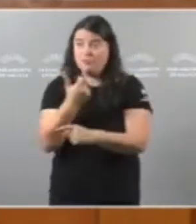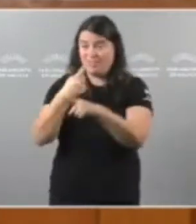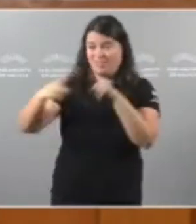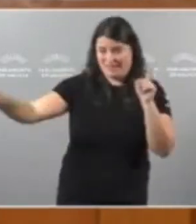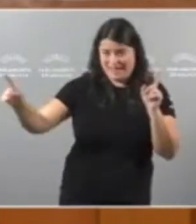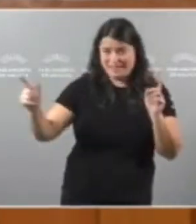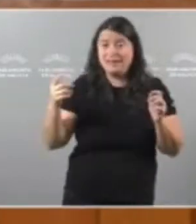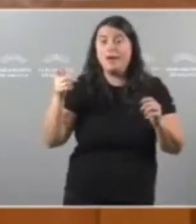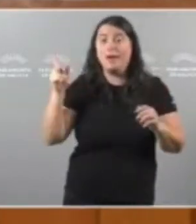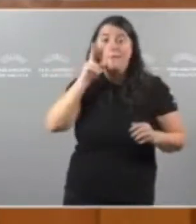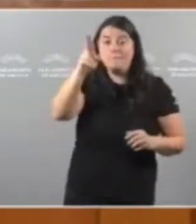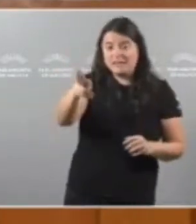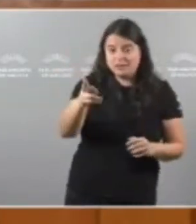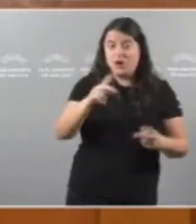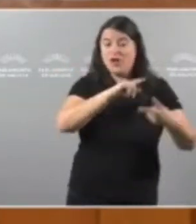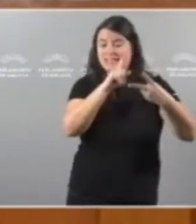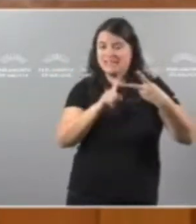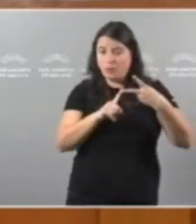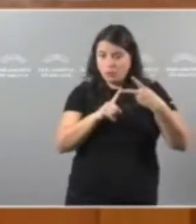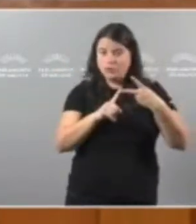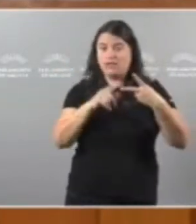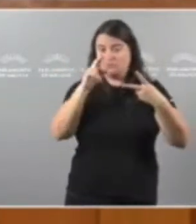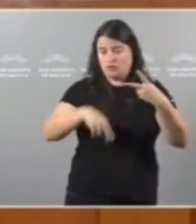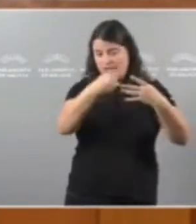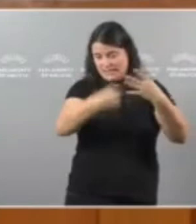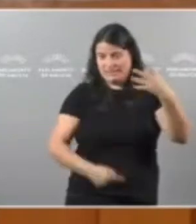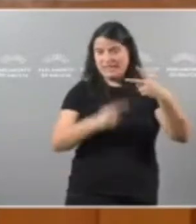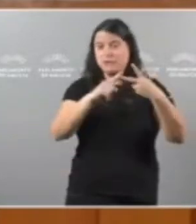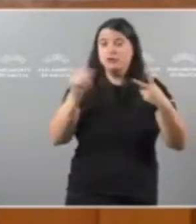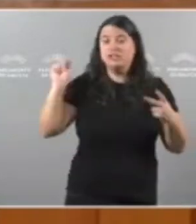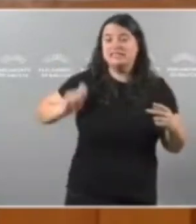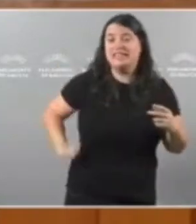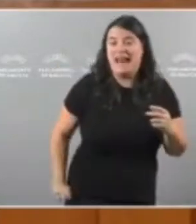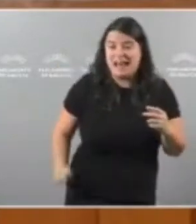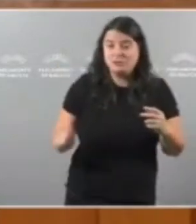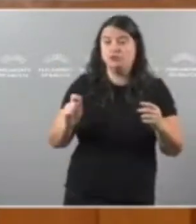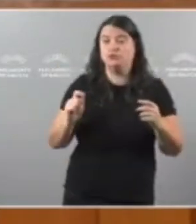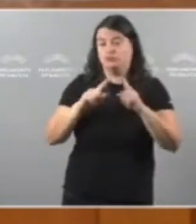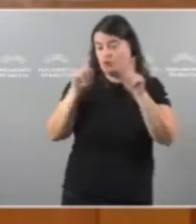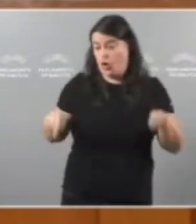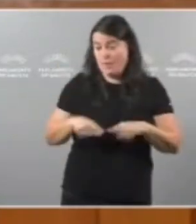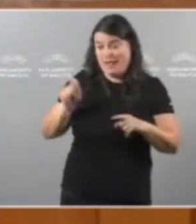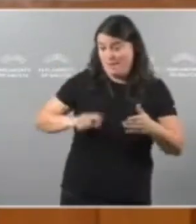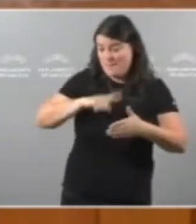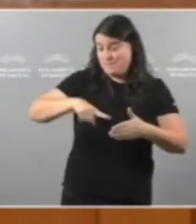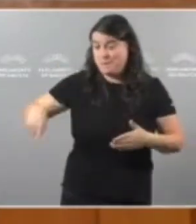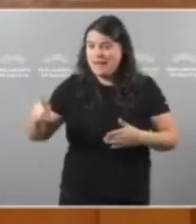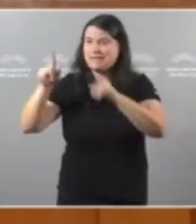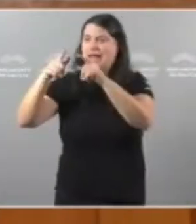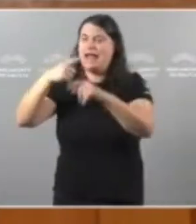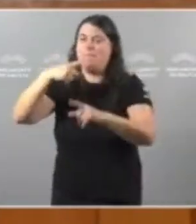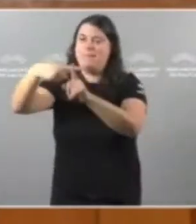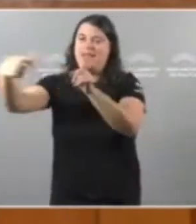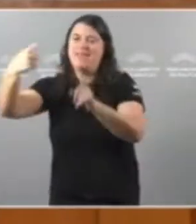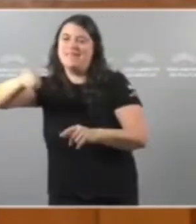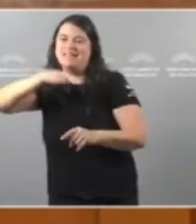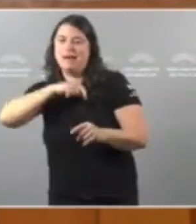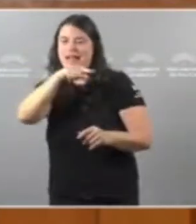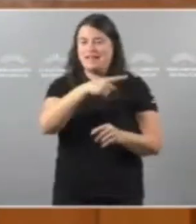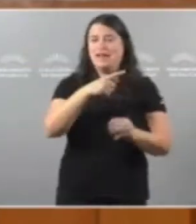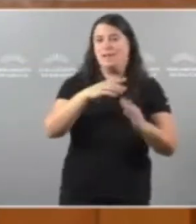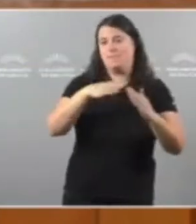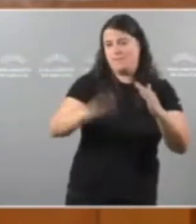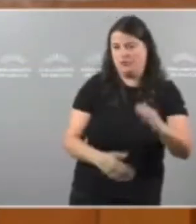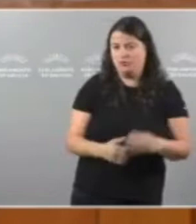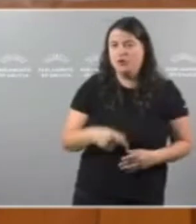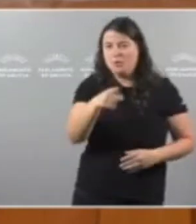que as nosas pensións son as segundas E os salarios están por debaixo da media E vostedes siguen insistindo nun pacto